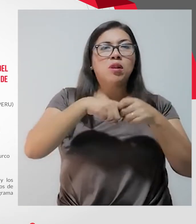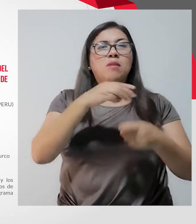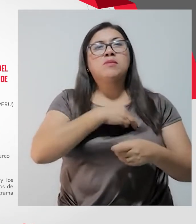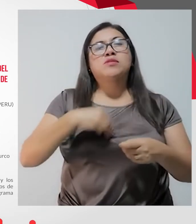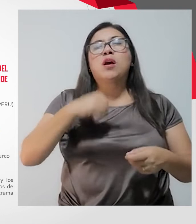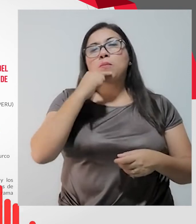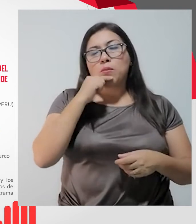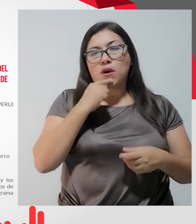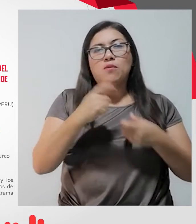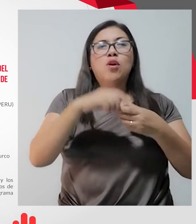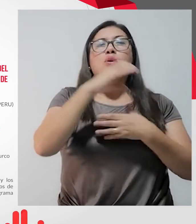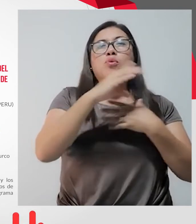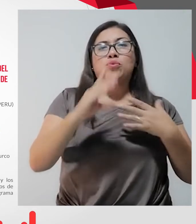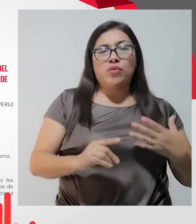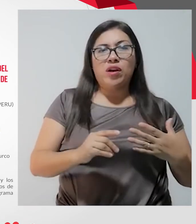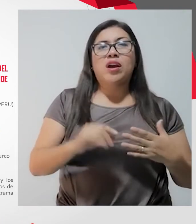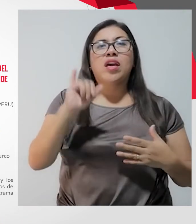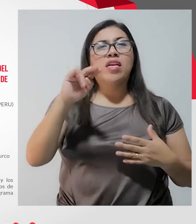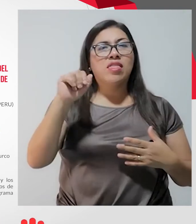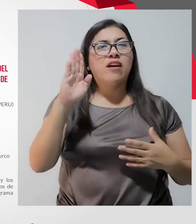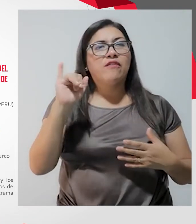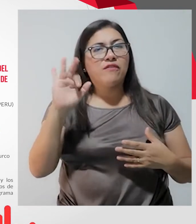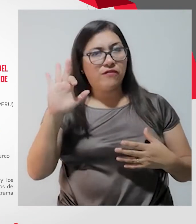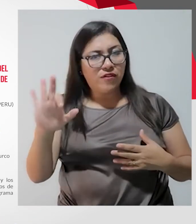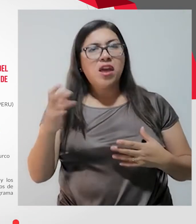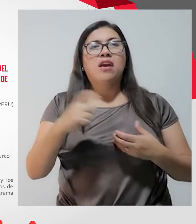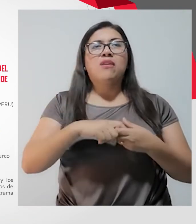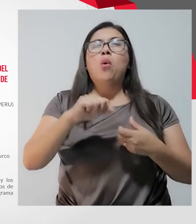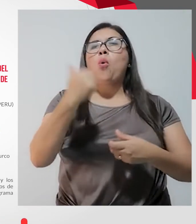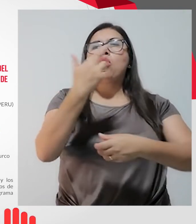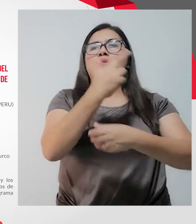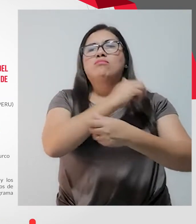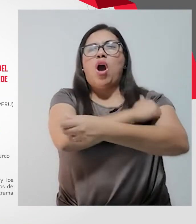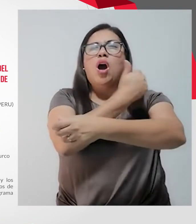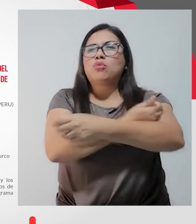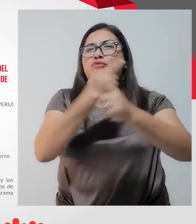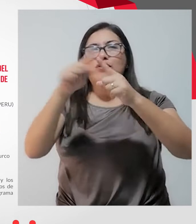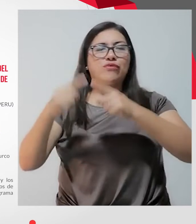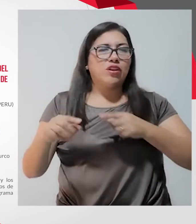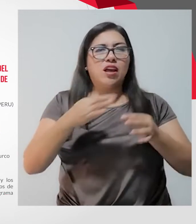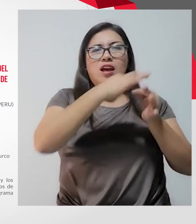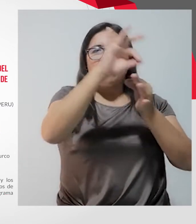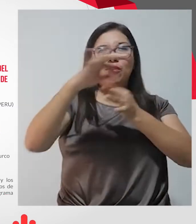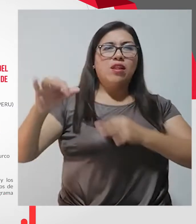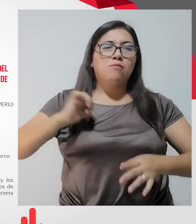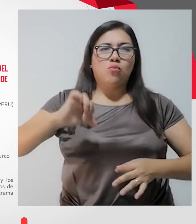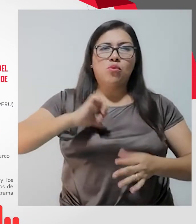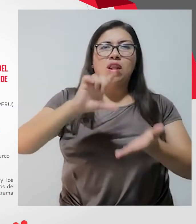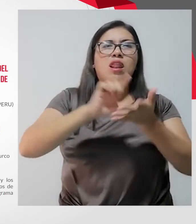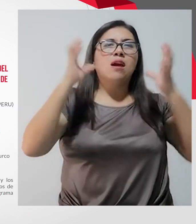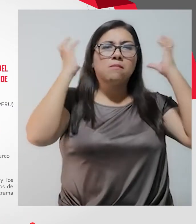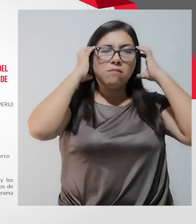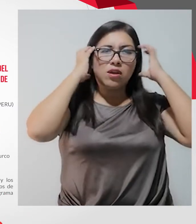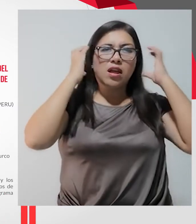Ministerio de la Mujer, CONADIS, INAVIF, funcionarios de diferentes municipalidades de Lima,